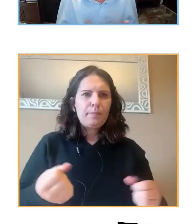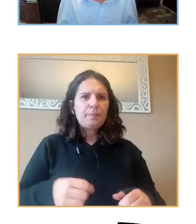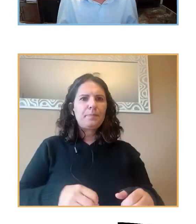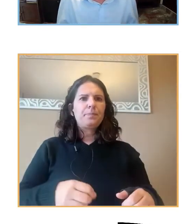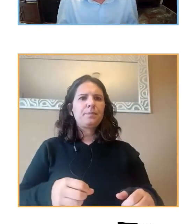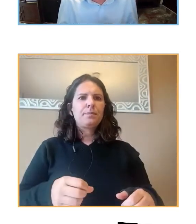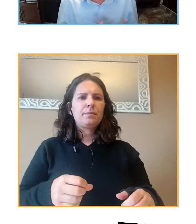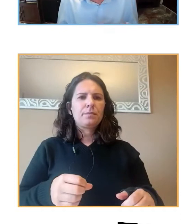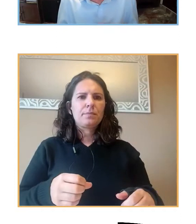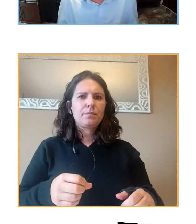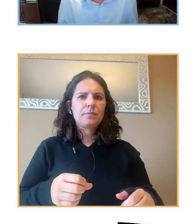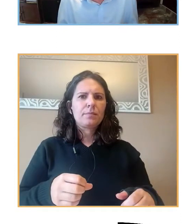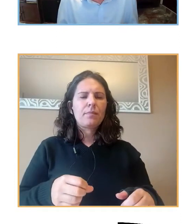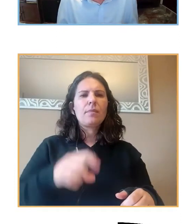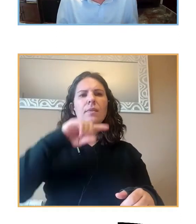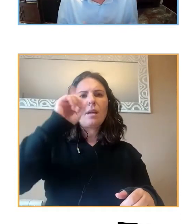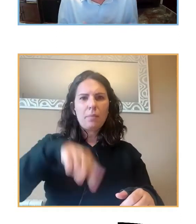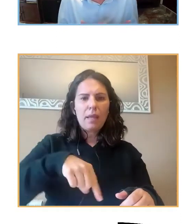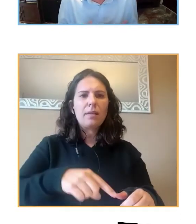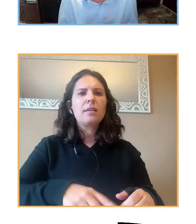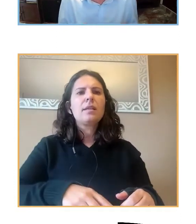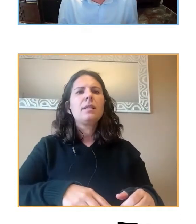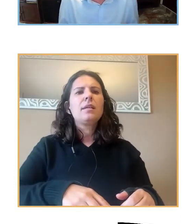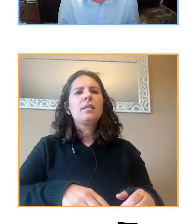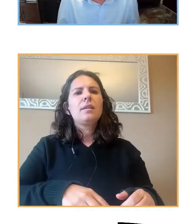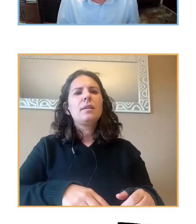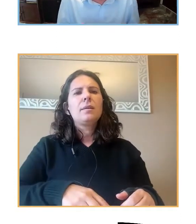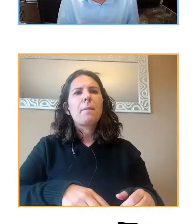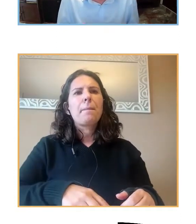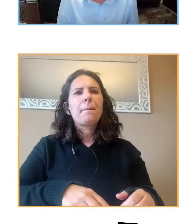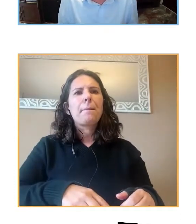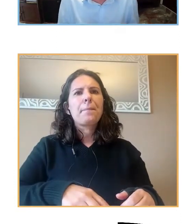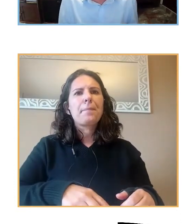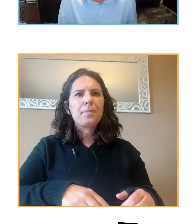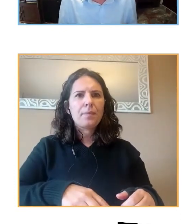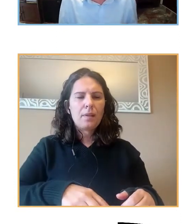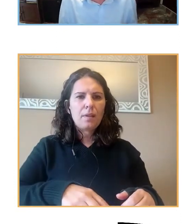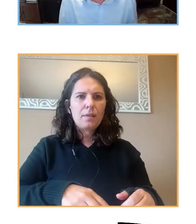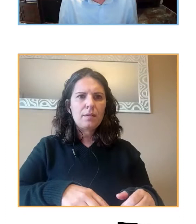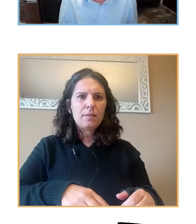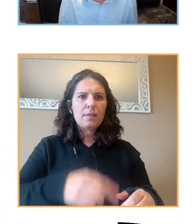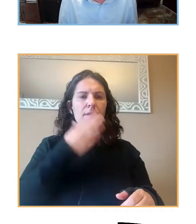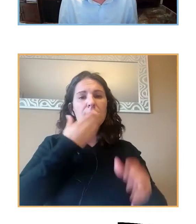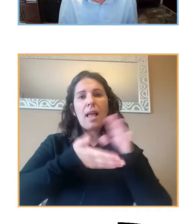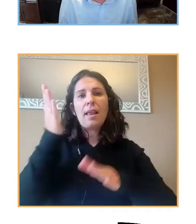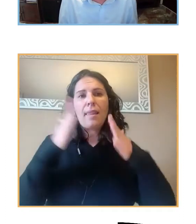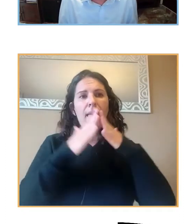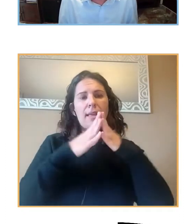Por supuesto, han sufrido también significativamente la imposibilidad de salir de casa.